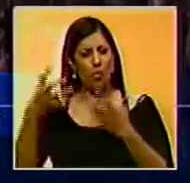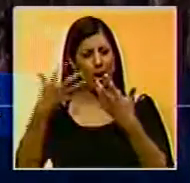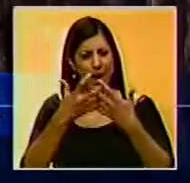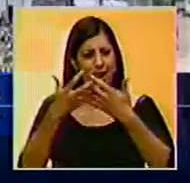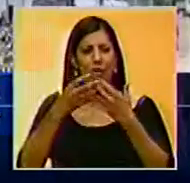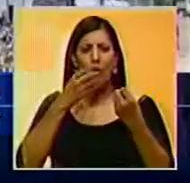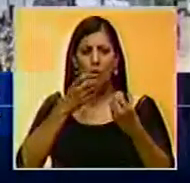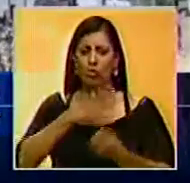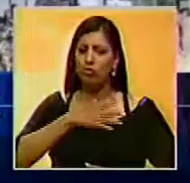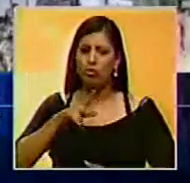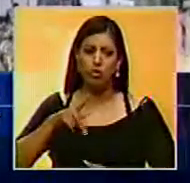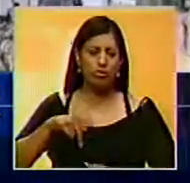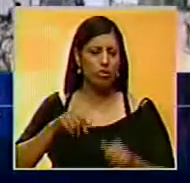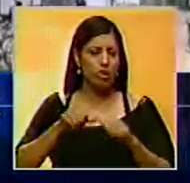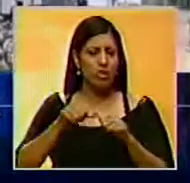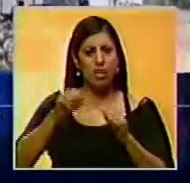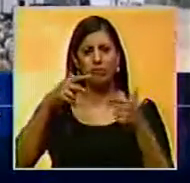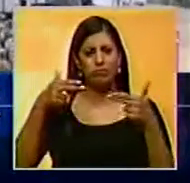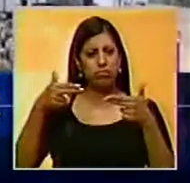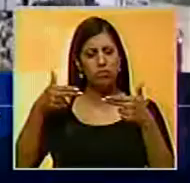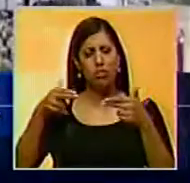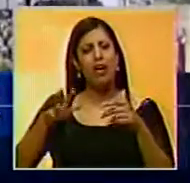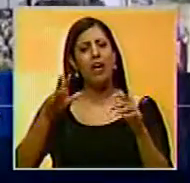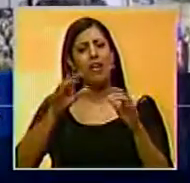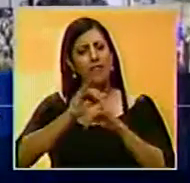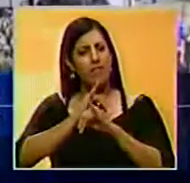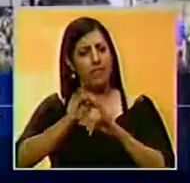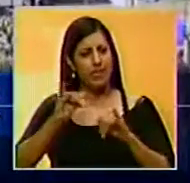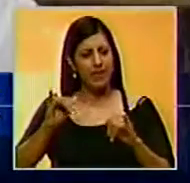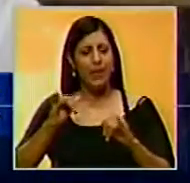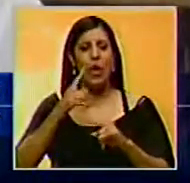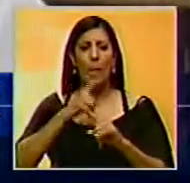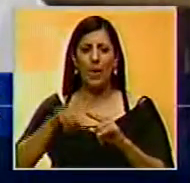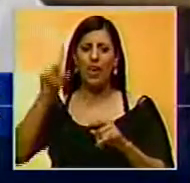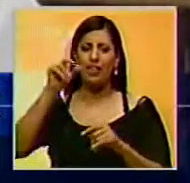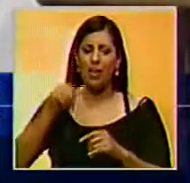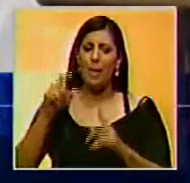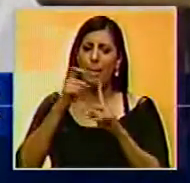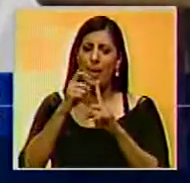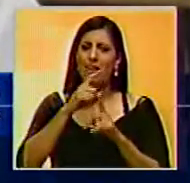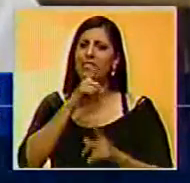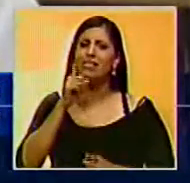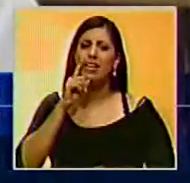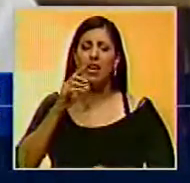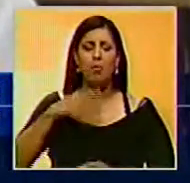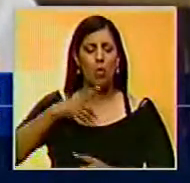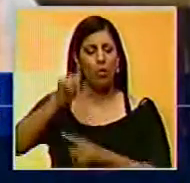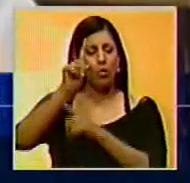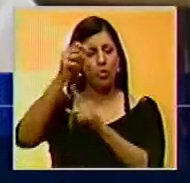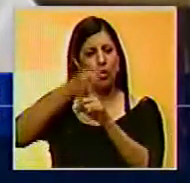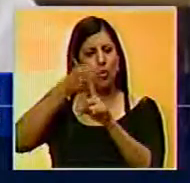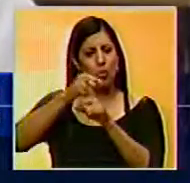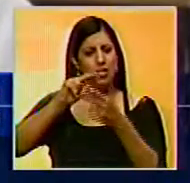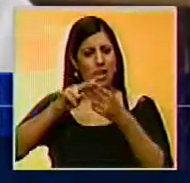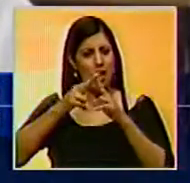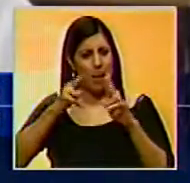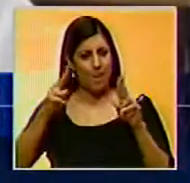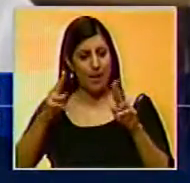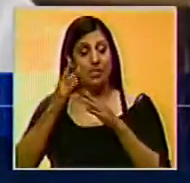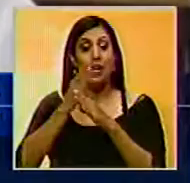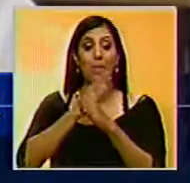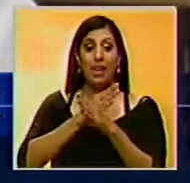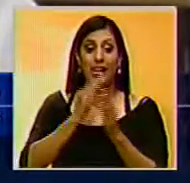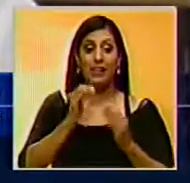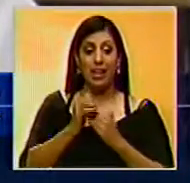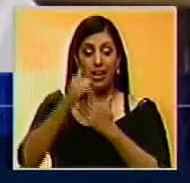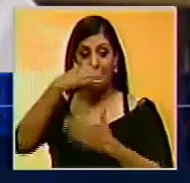aseguró que se mantendría el alto al fuego bilateral y definitivo, así como que la palabra sería su única arma de lucha por la paz. Previamente,